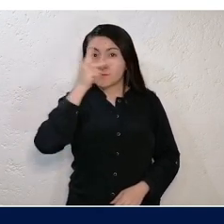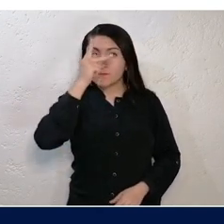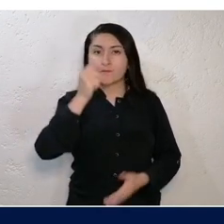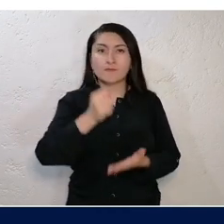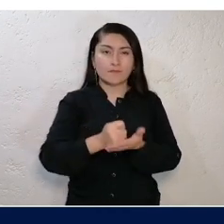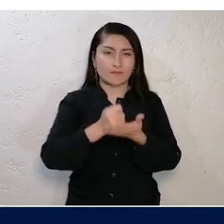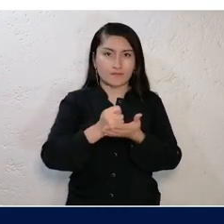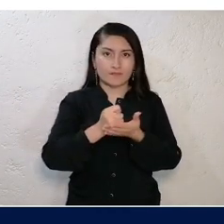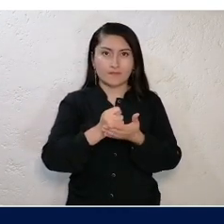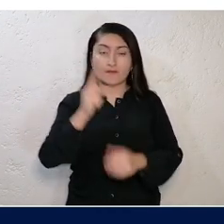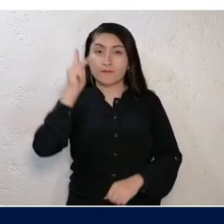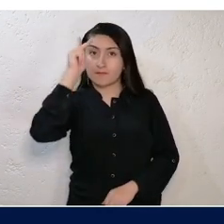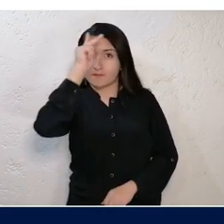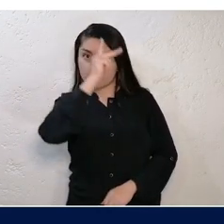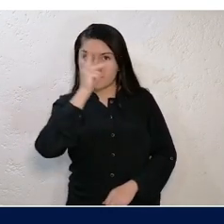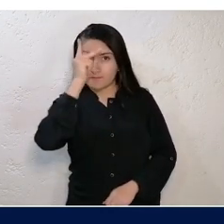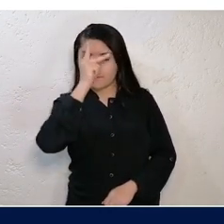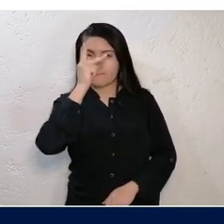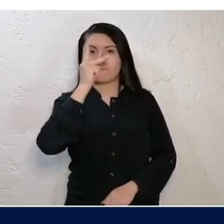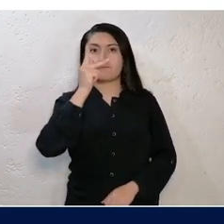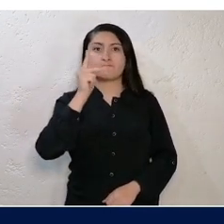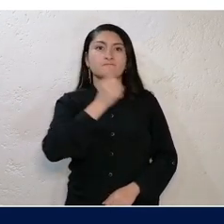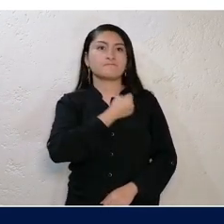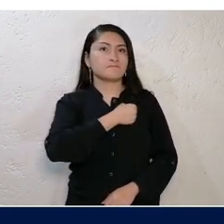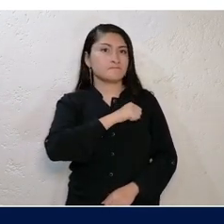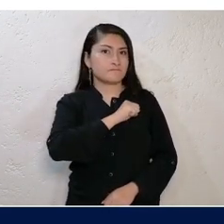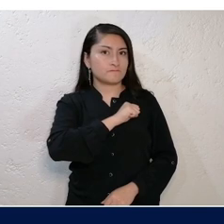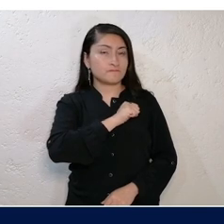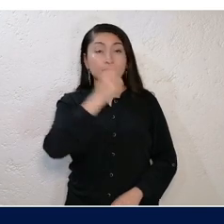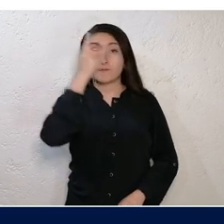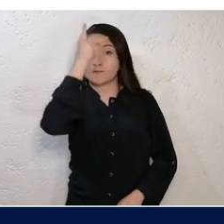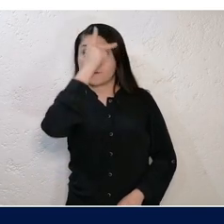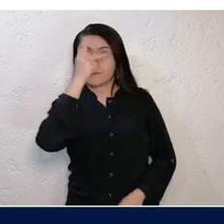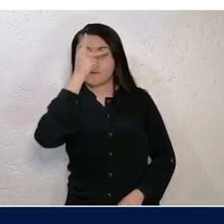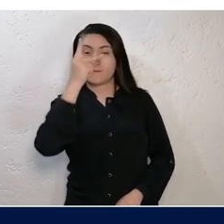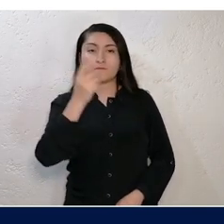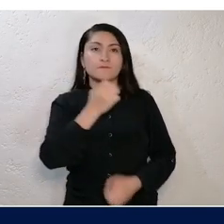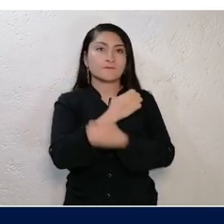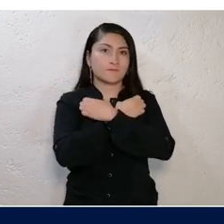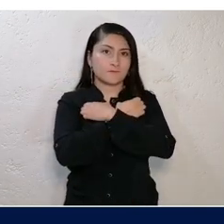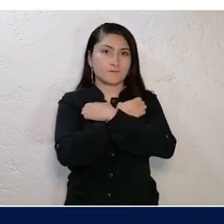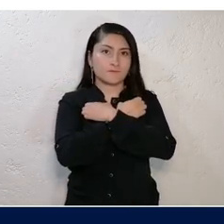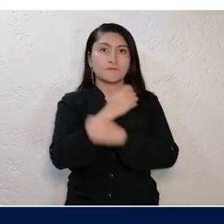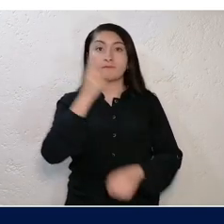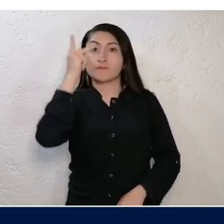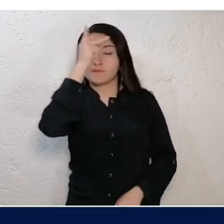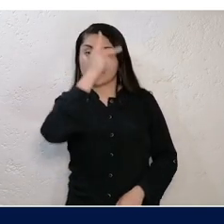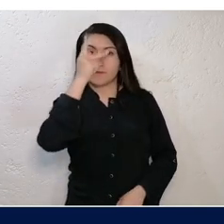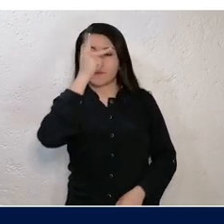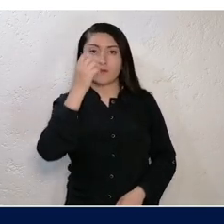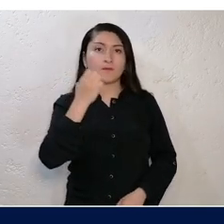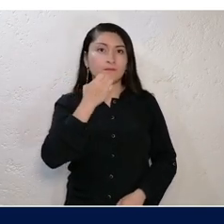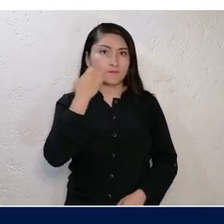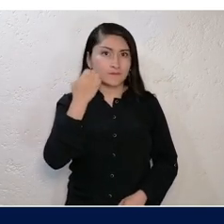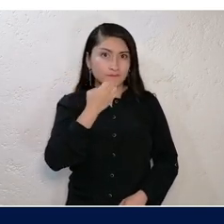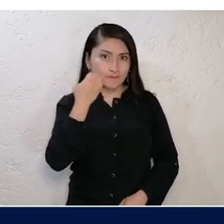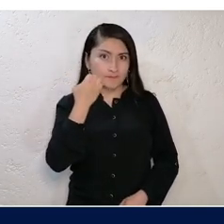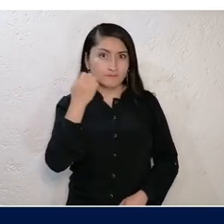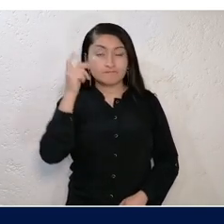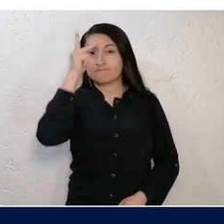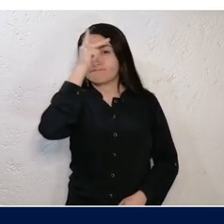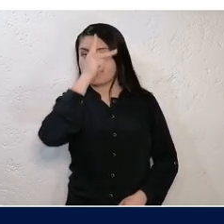psicología clínica, psicología de la salud, psicología educativa, psicología escolar,